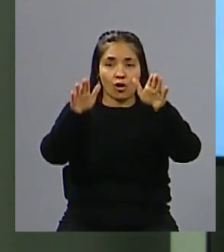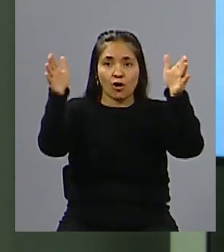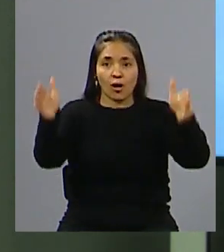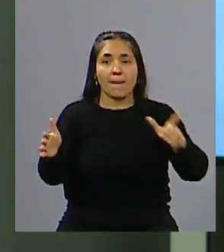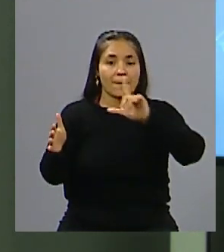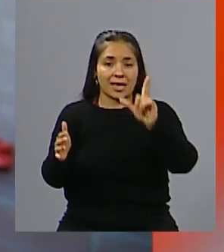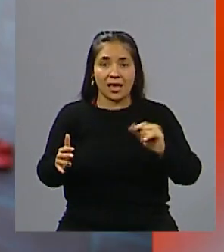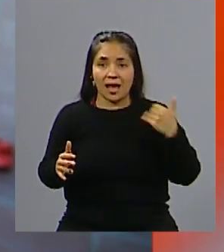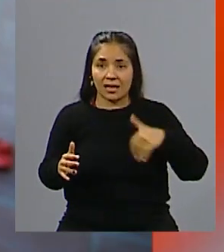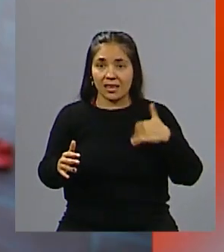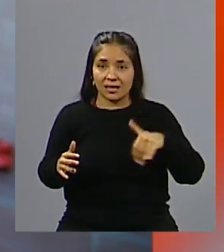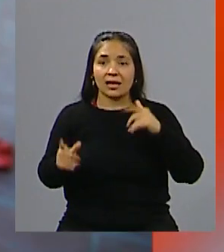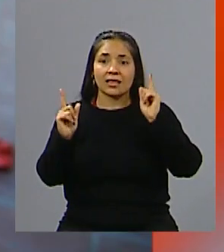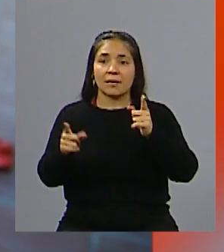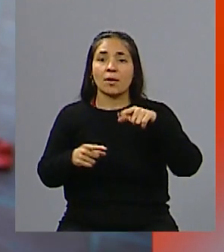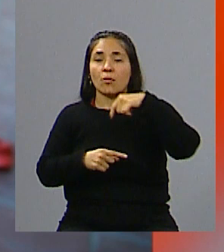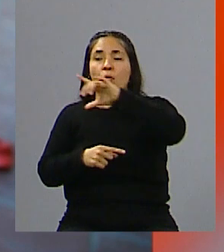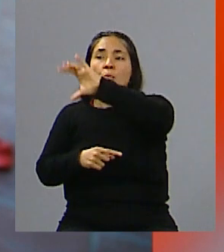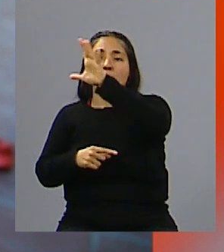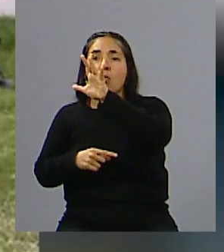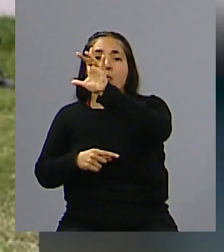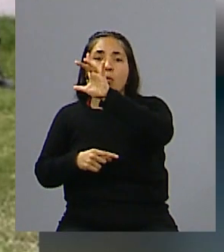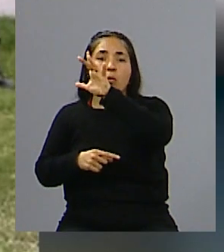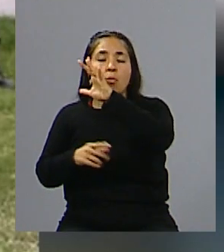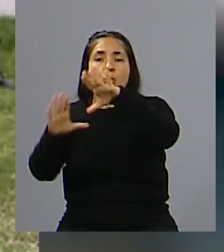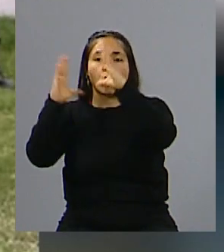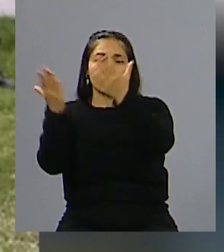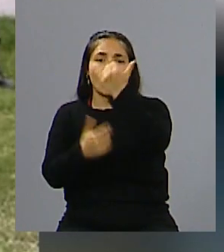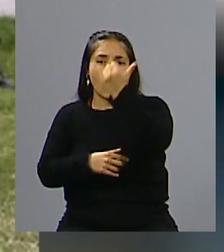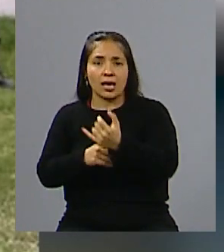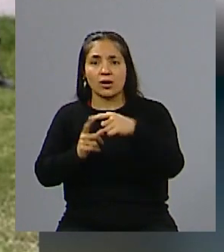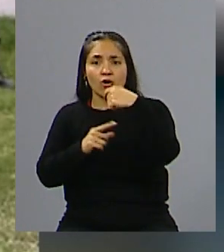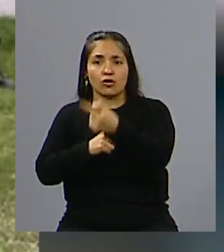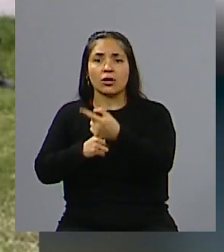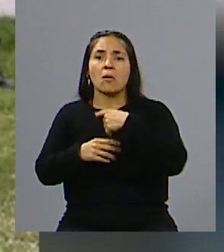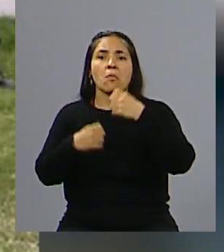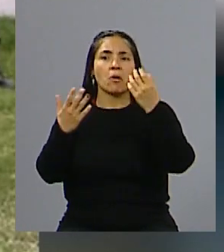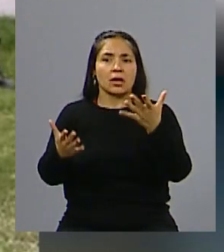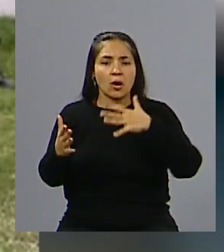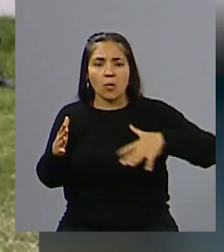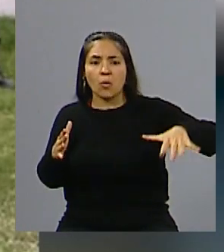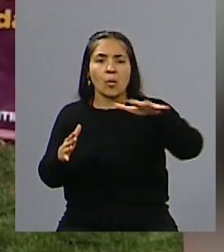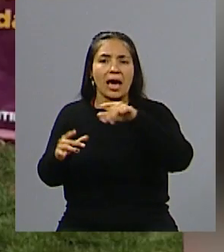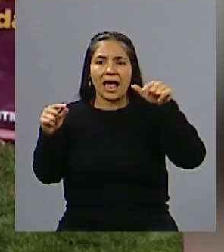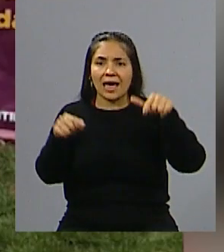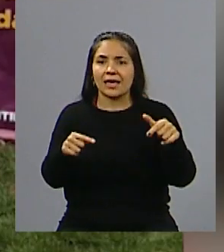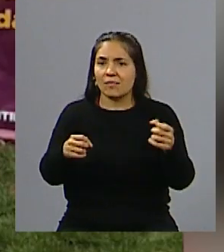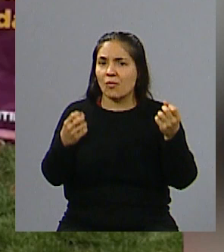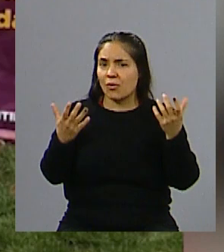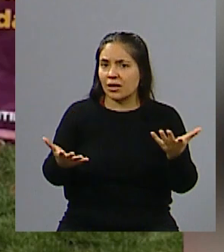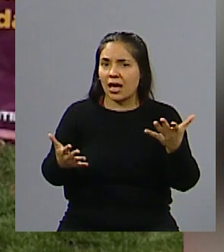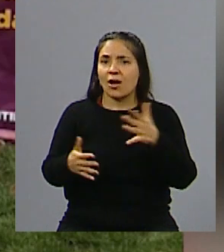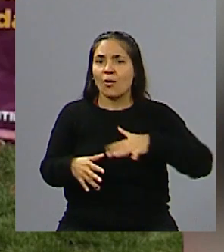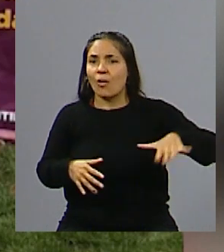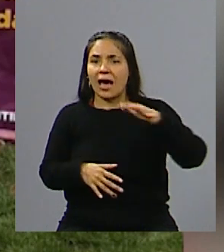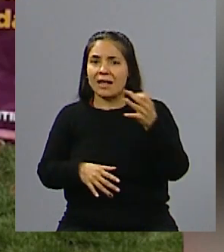Rojo en la Argentina, sino también en otras partes del mundo. ¿Por qué pensar en ese lugar, en ese sitio? Digo, es un lugar muy